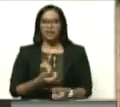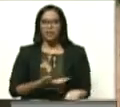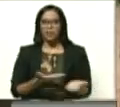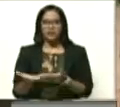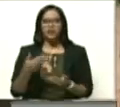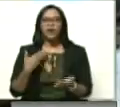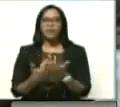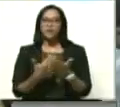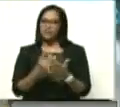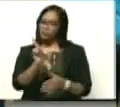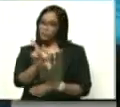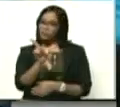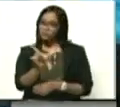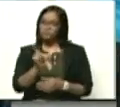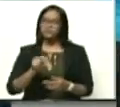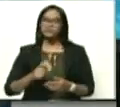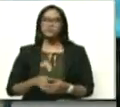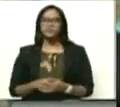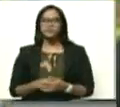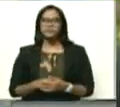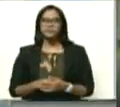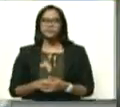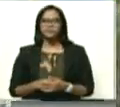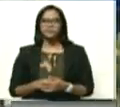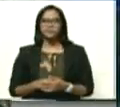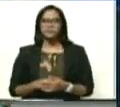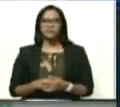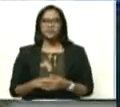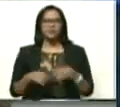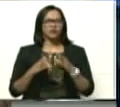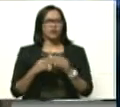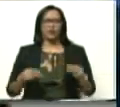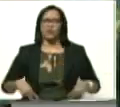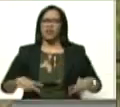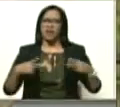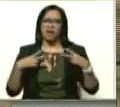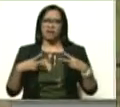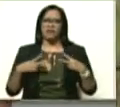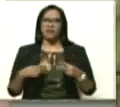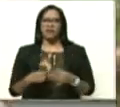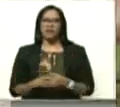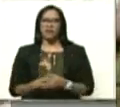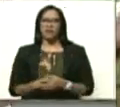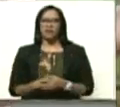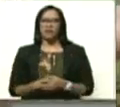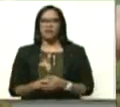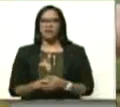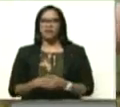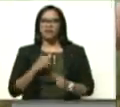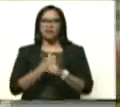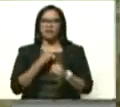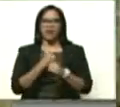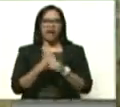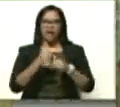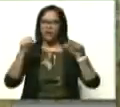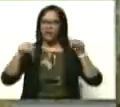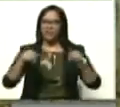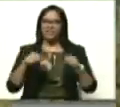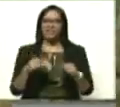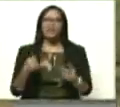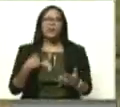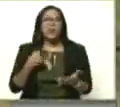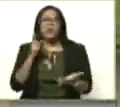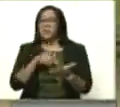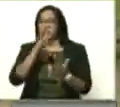Socialista Unido de Venezuela. Toda la vida, desde que este colegio prácticamente existe aquí, él siempre trabajaba aquí en el colegio. Entonces cuando